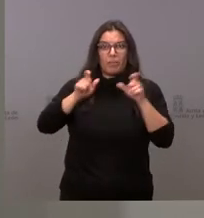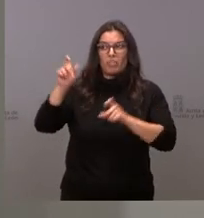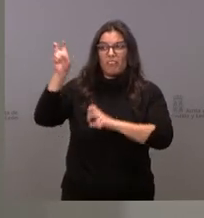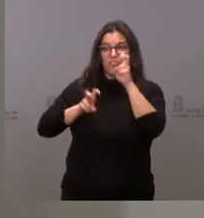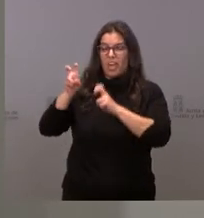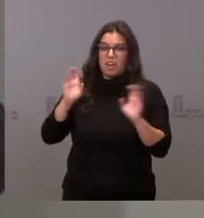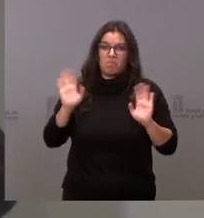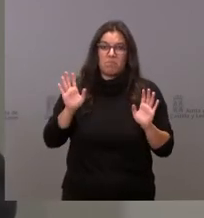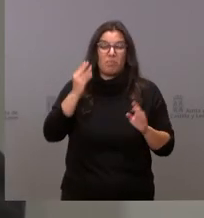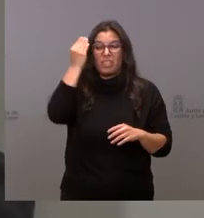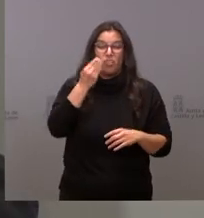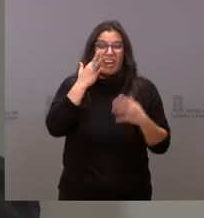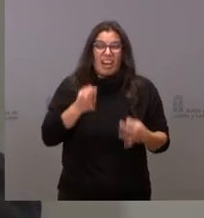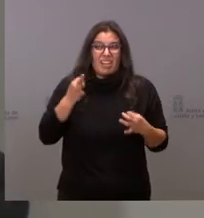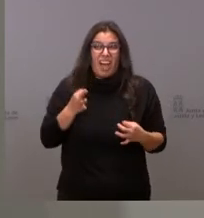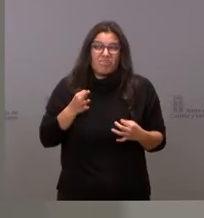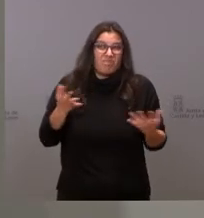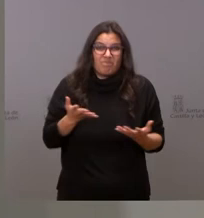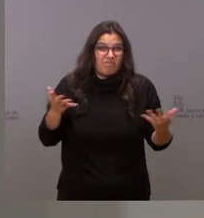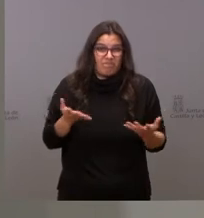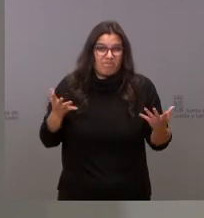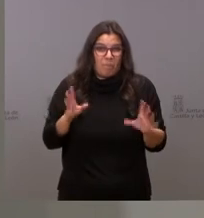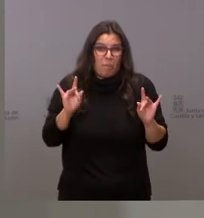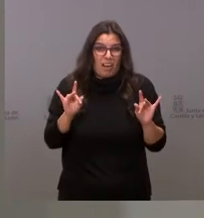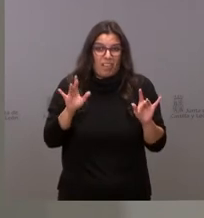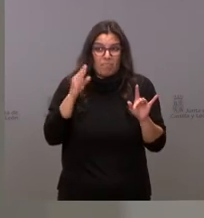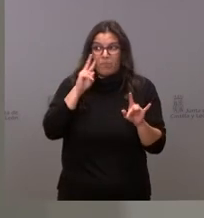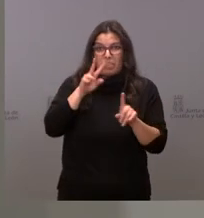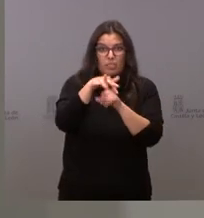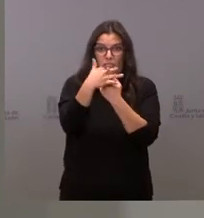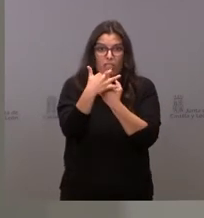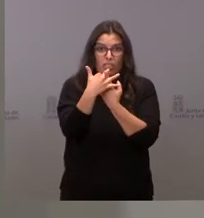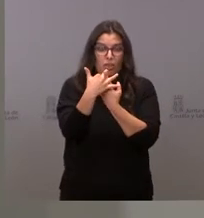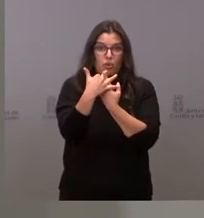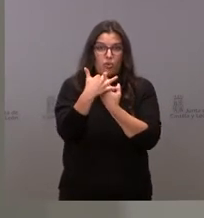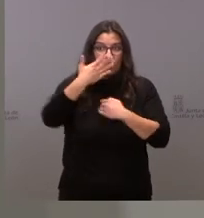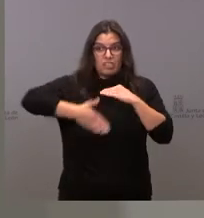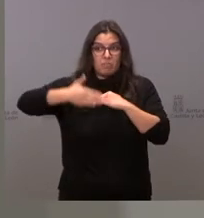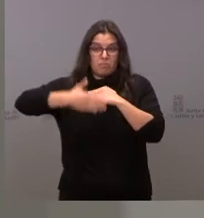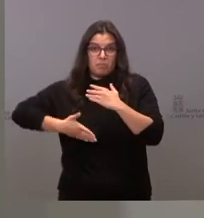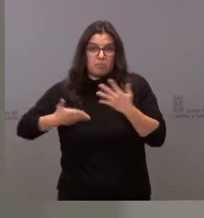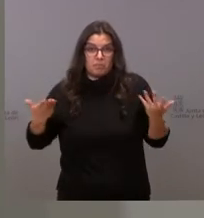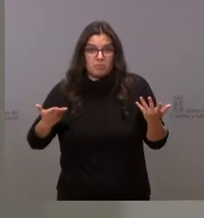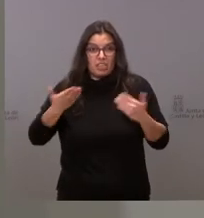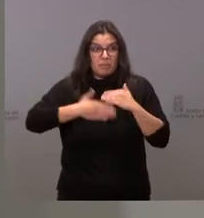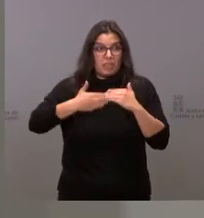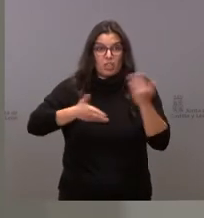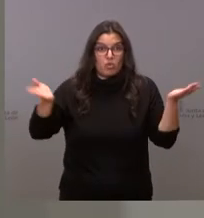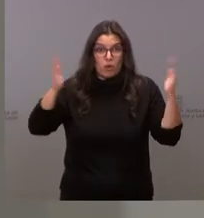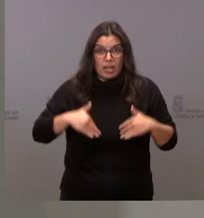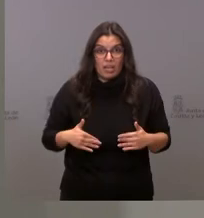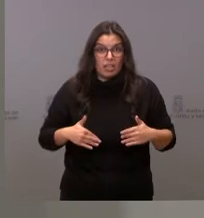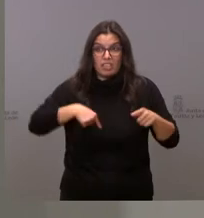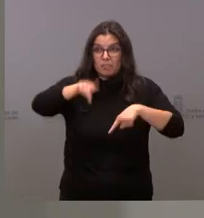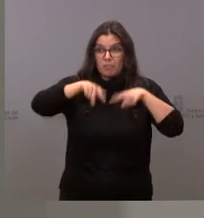mucha utilidad en este momento tal y como está la situación de restricciones una situación en la no hay prácticamente ninguna restricción a